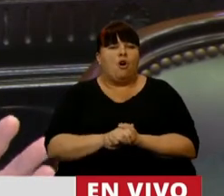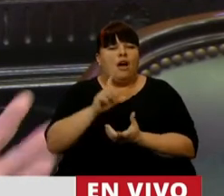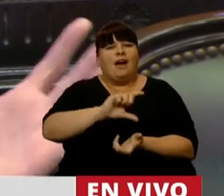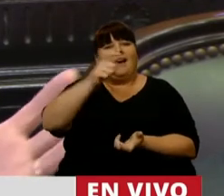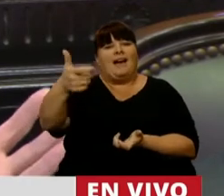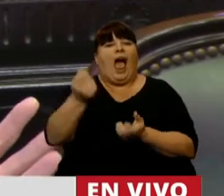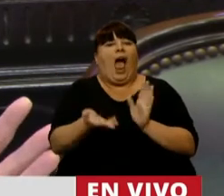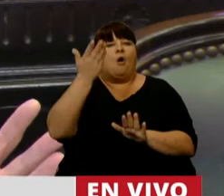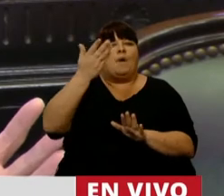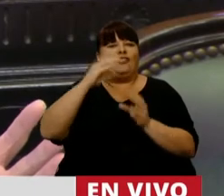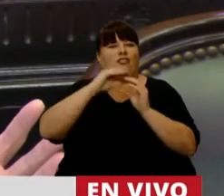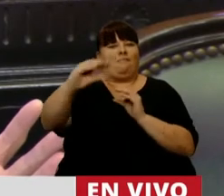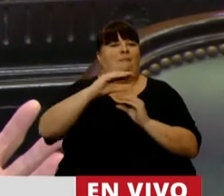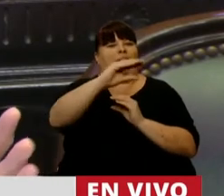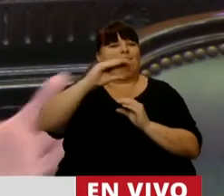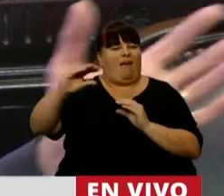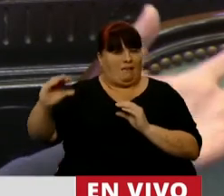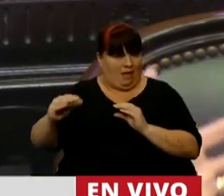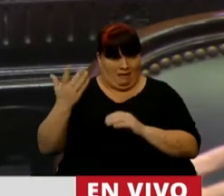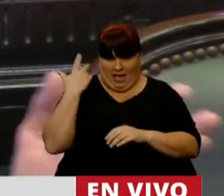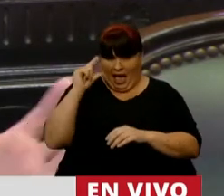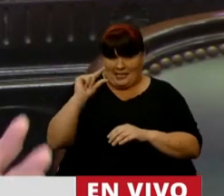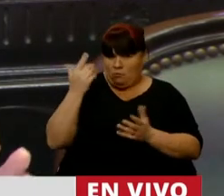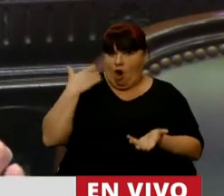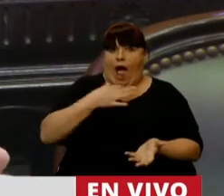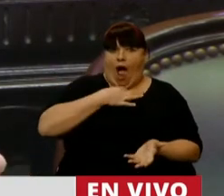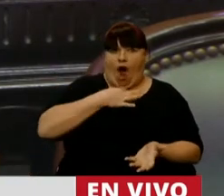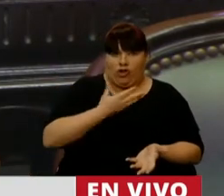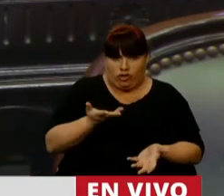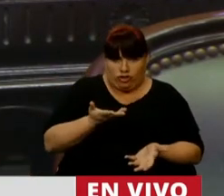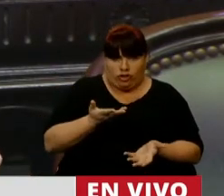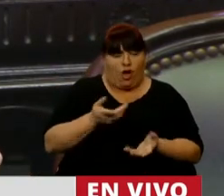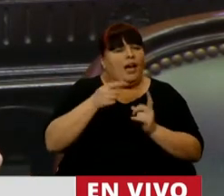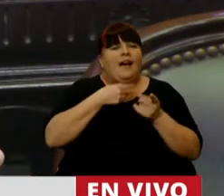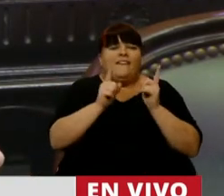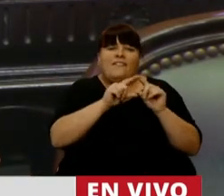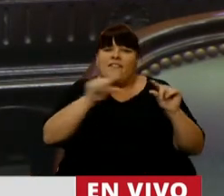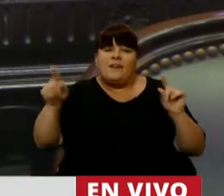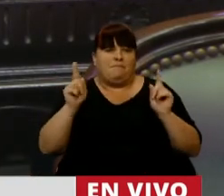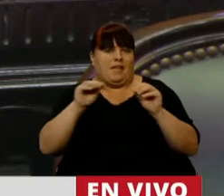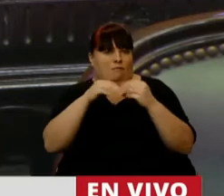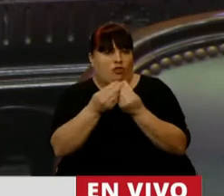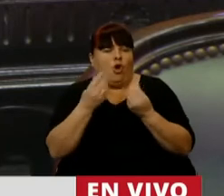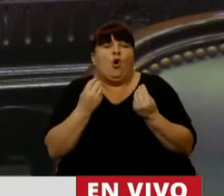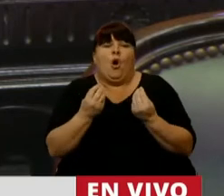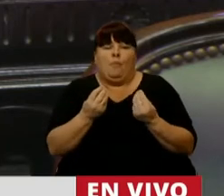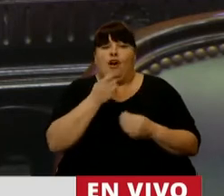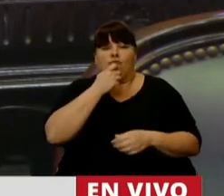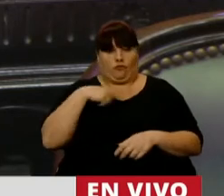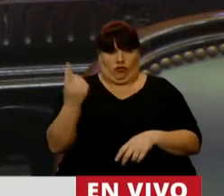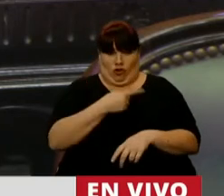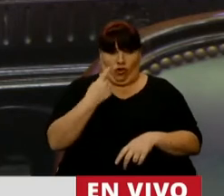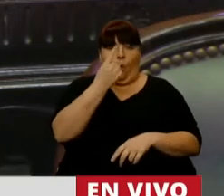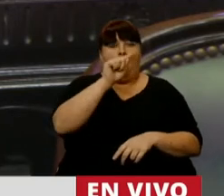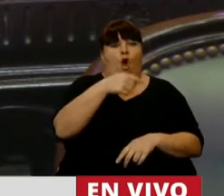aumento de partidas, que fue hace poco, en agosto. Que se mantenga ese coeficiente, porque si nosotros